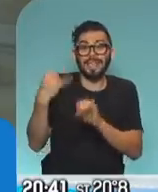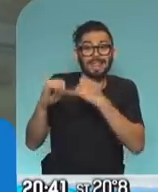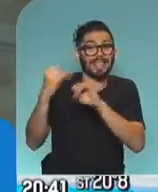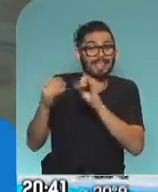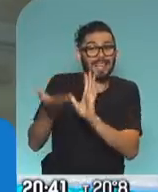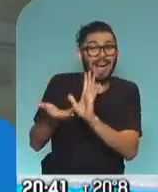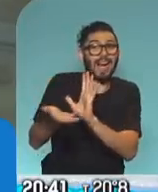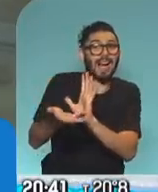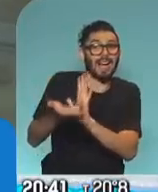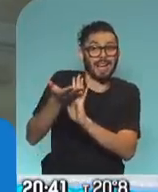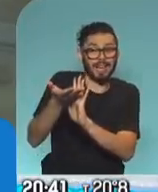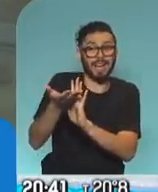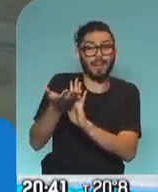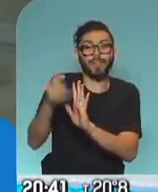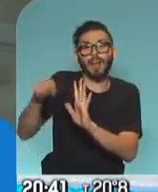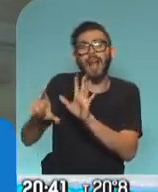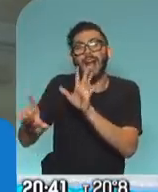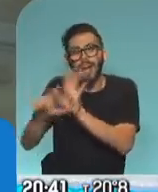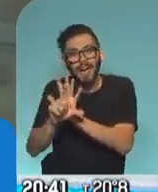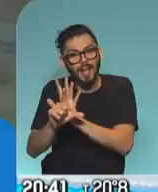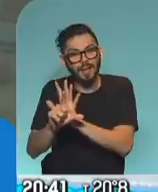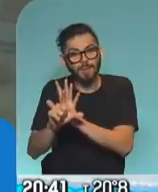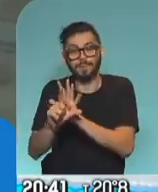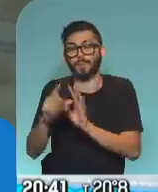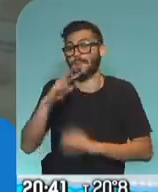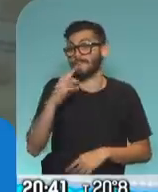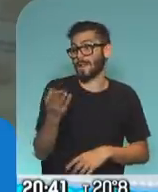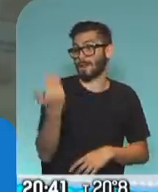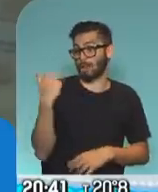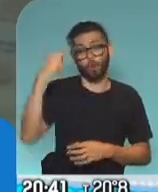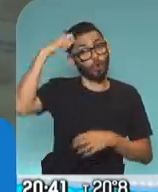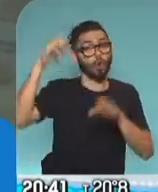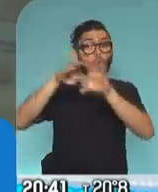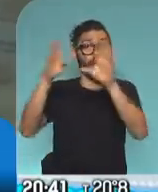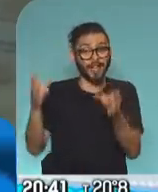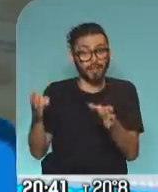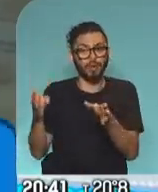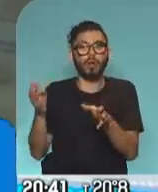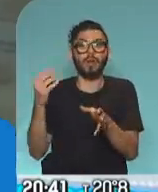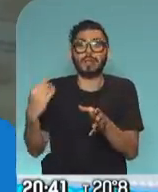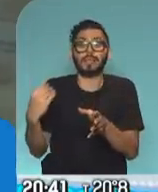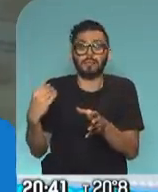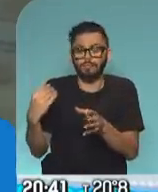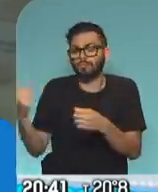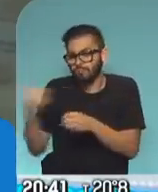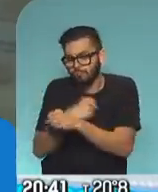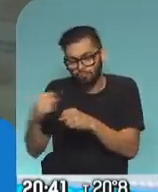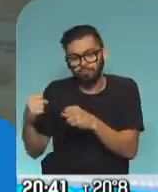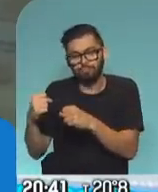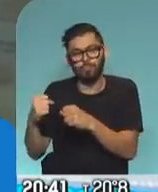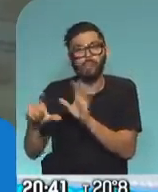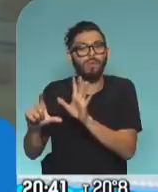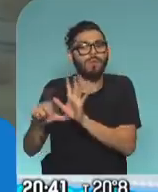cuota que nos fueron devolviendo. Entonces, con esta ley, que se sancionó el viernes pasado en el Congreso de la Nación, logramos, de alguna manera,